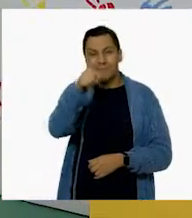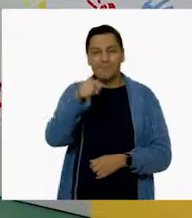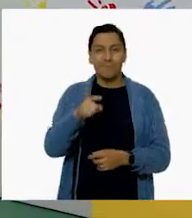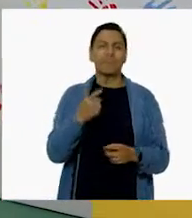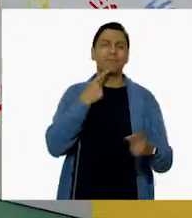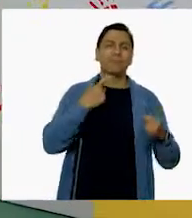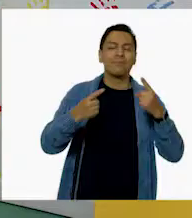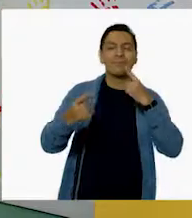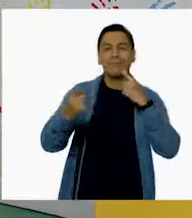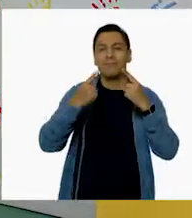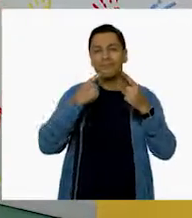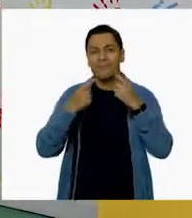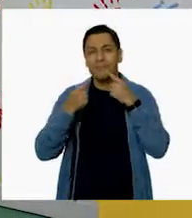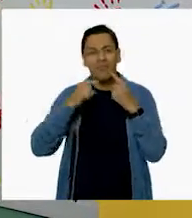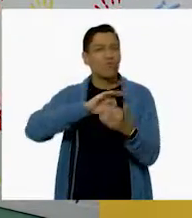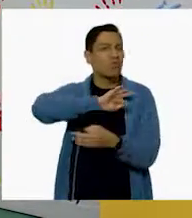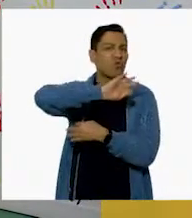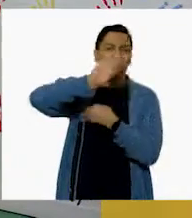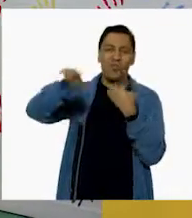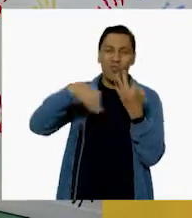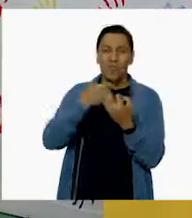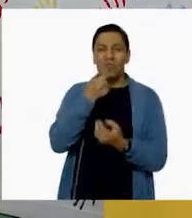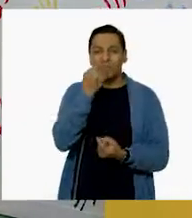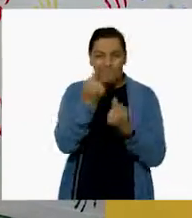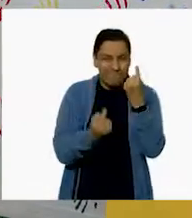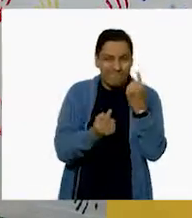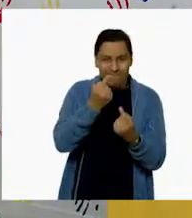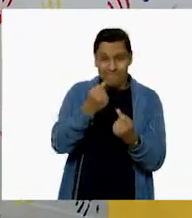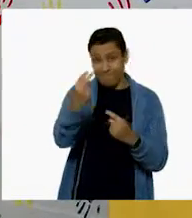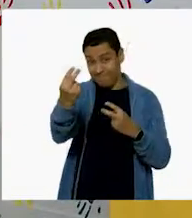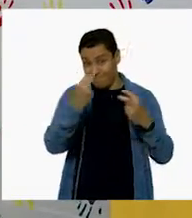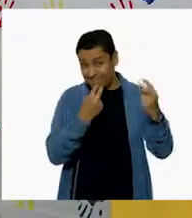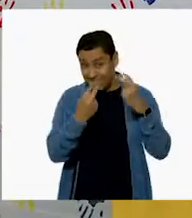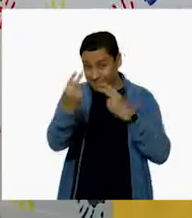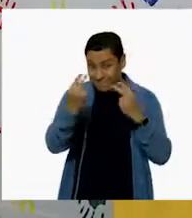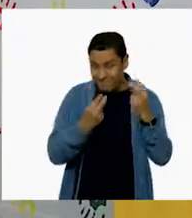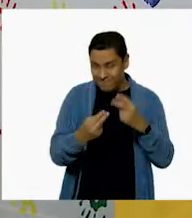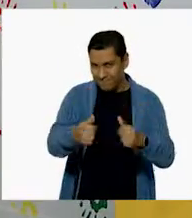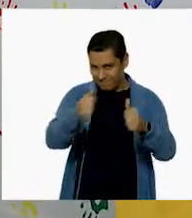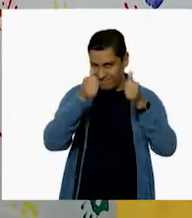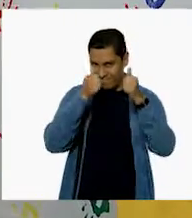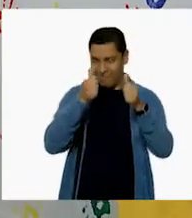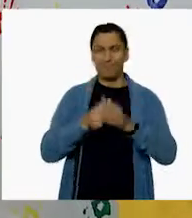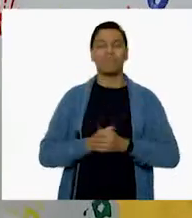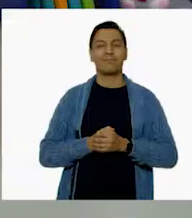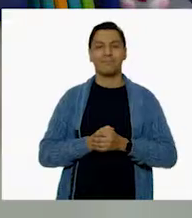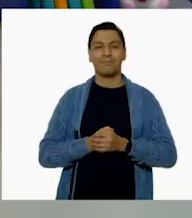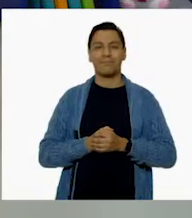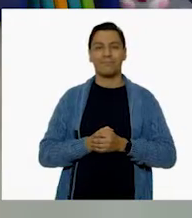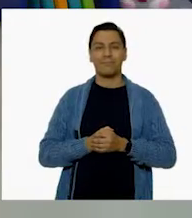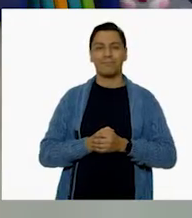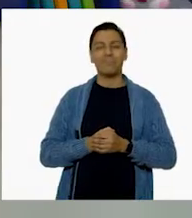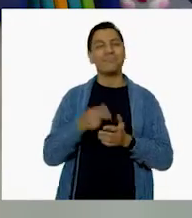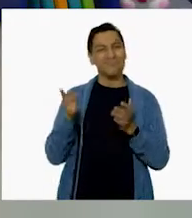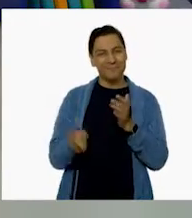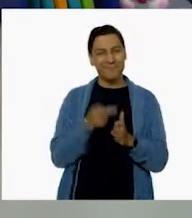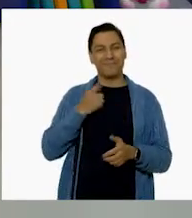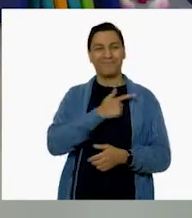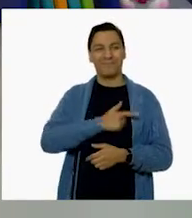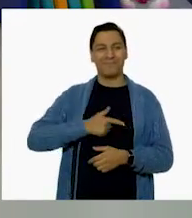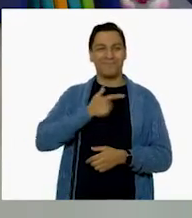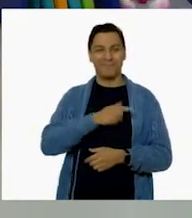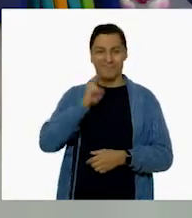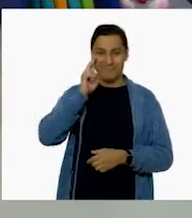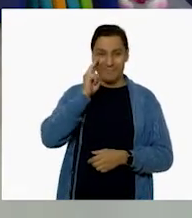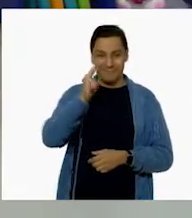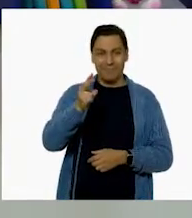dialogar también con todas las niñas y todos los niños que nos acompañan el día de hoy. ¡Cierto! ¡Qué gusto estar nuevamente con ustedes, niñas